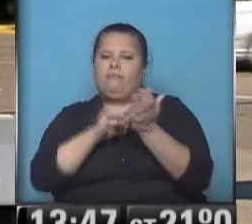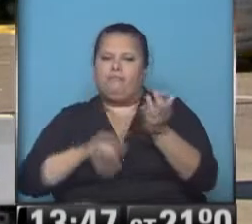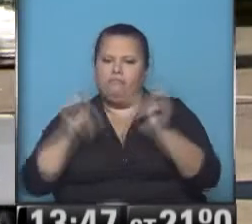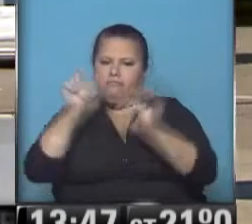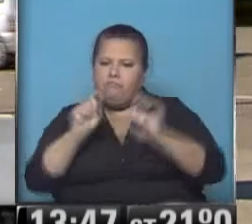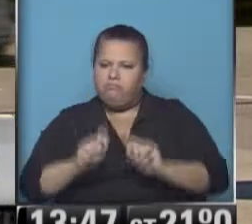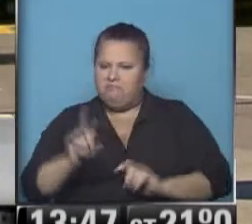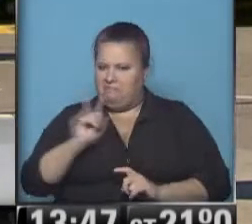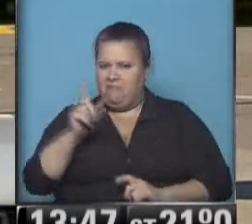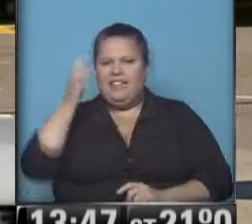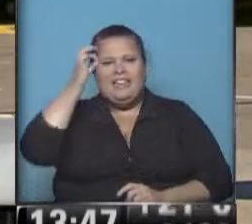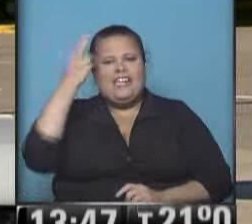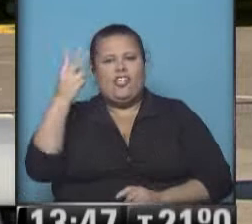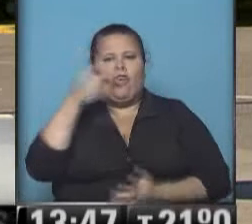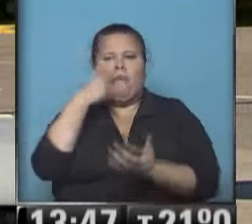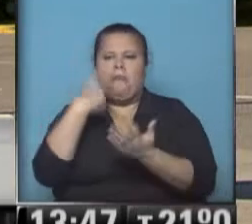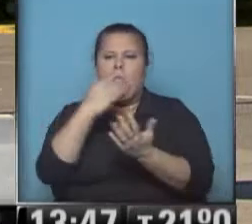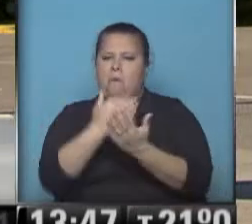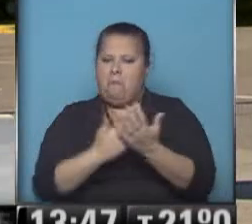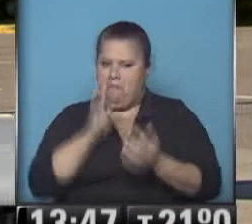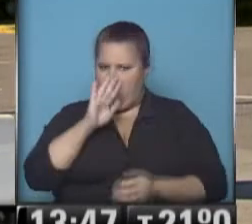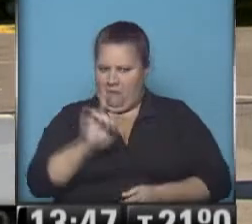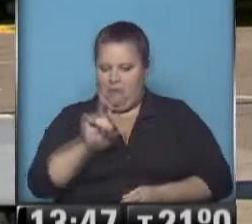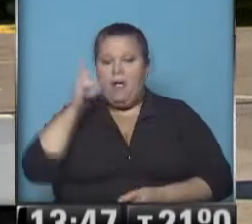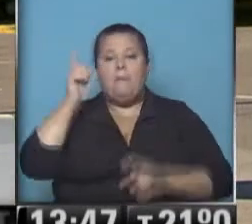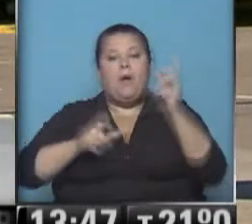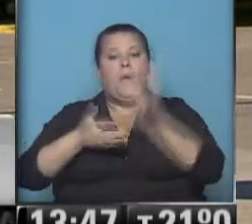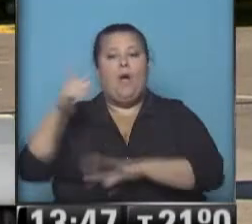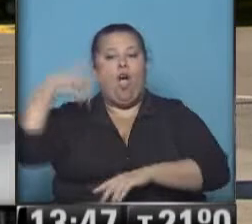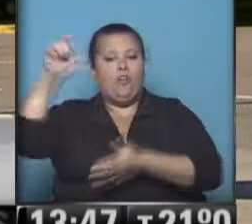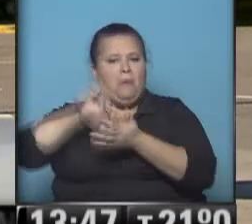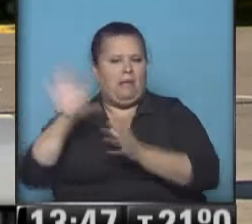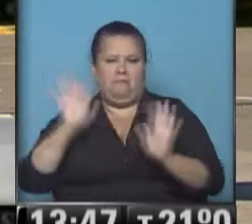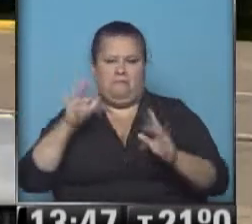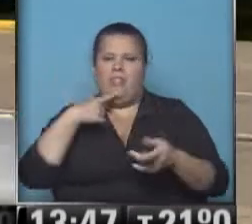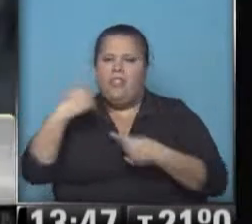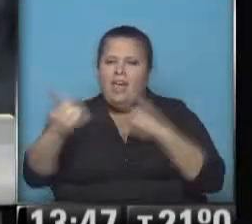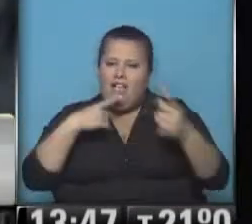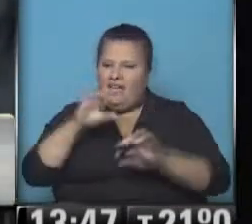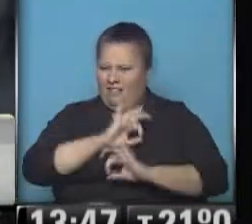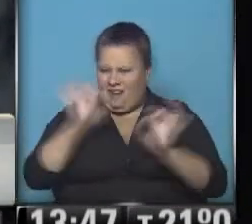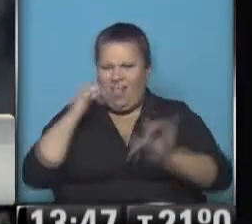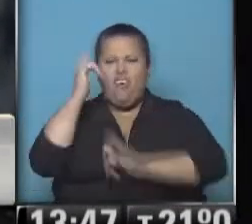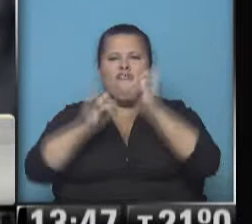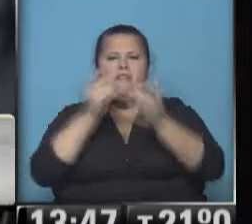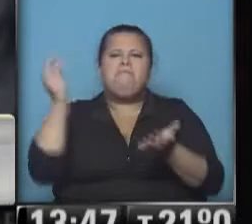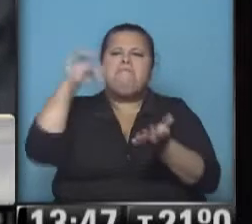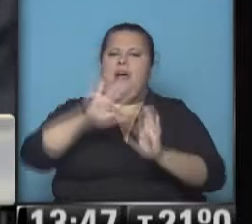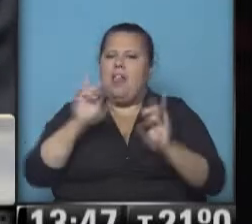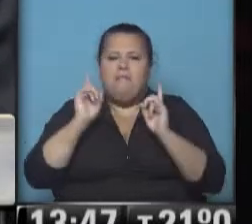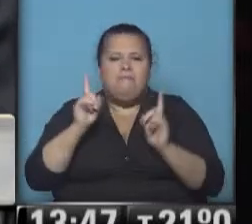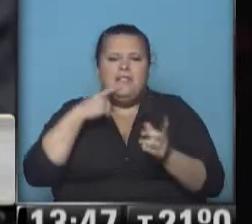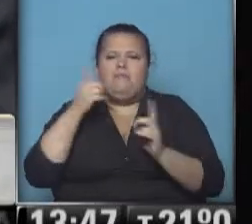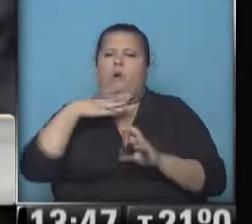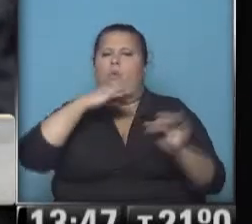formulario de 32 preguntas. Los pasajeros que viajan al exterior no deberán remitir ninguna información adicional, tal como